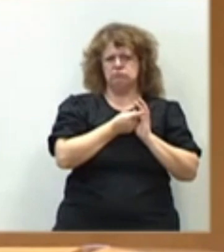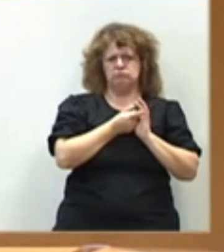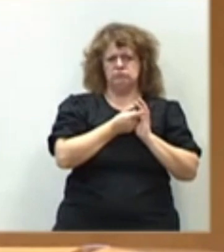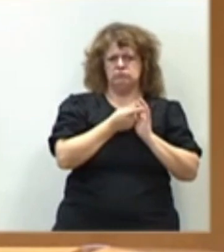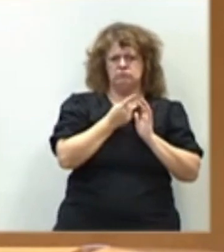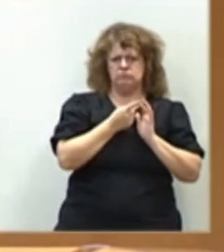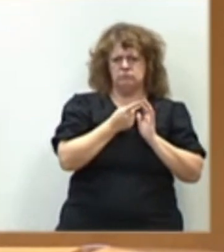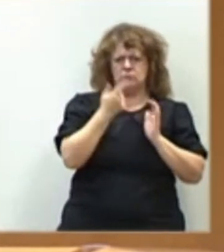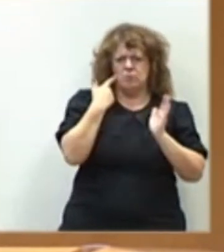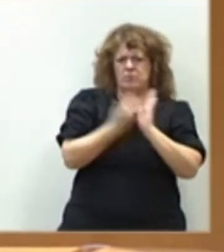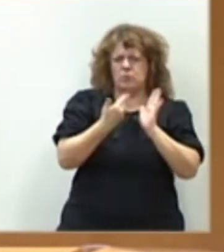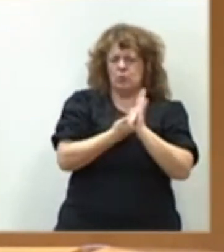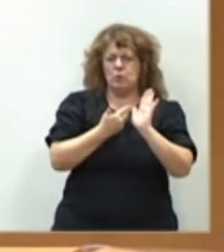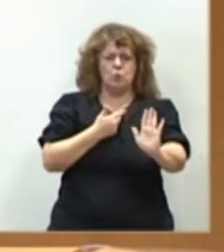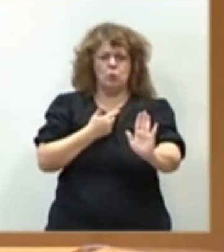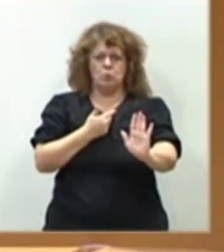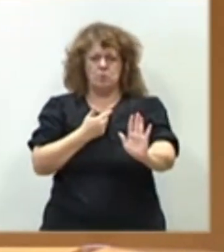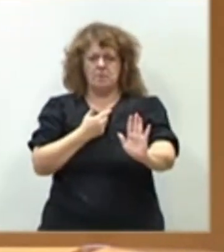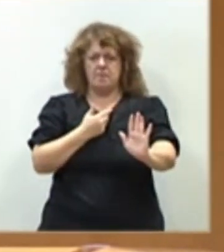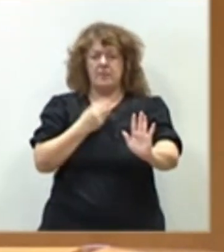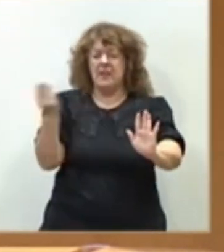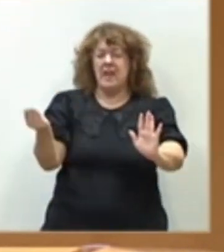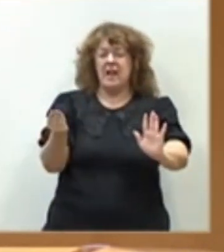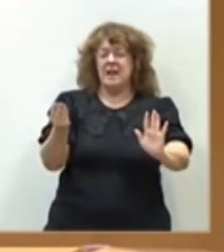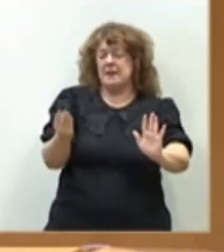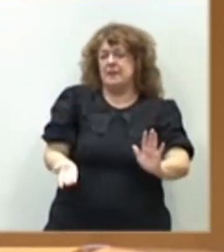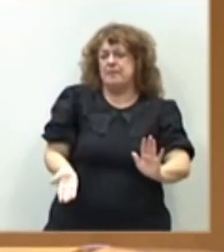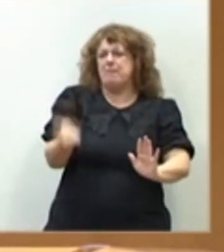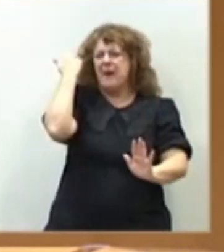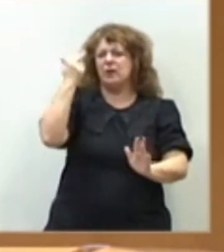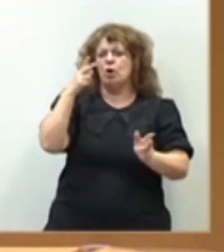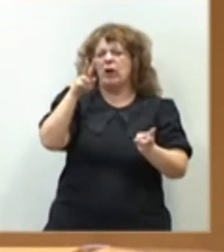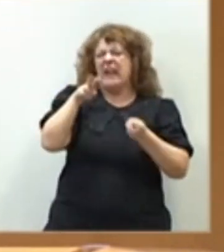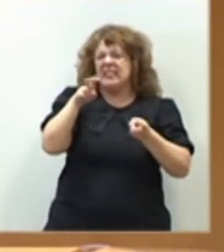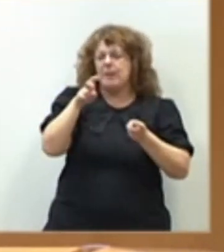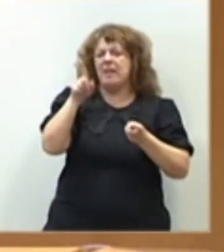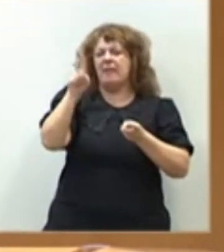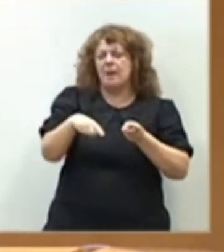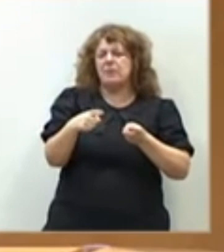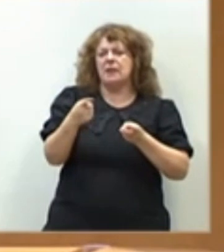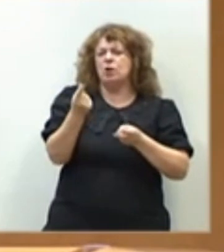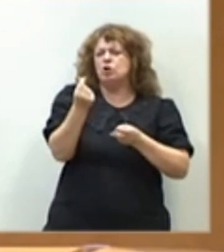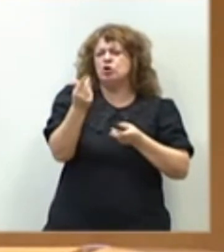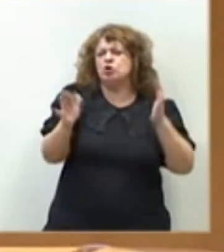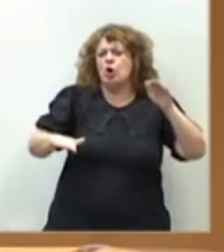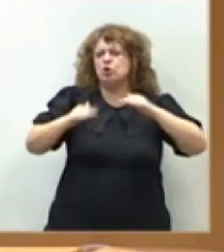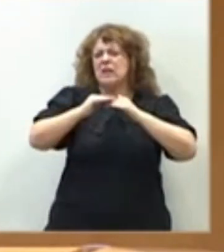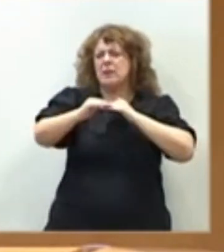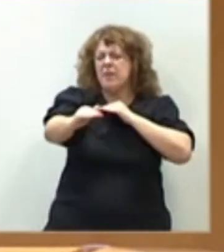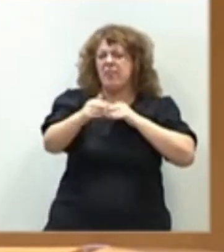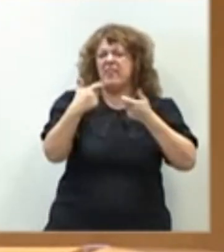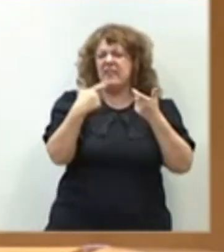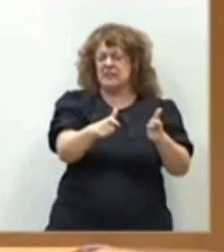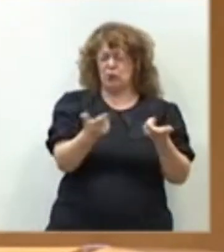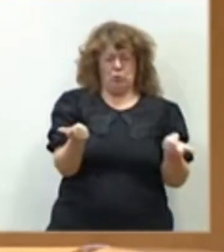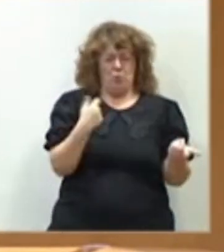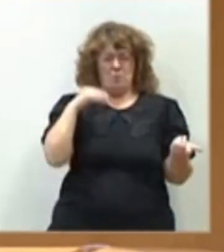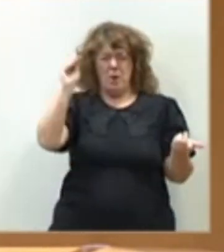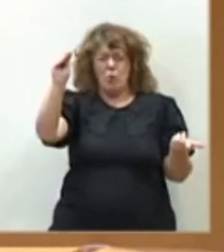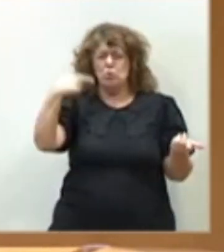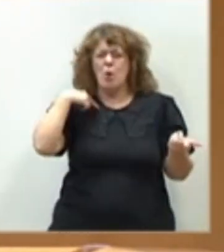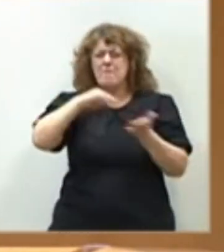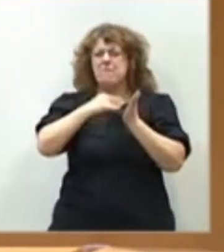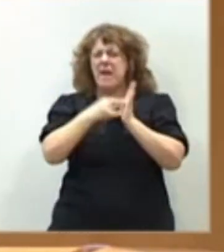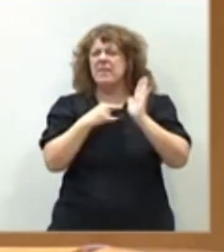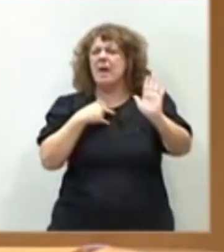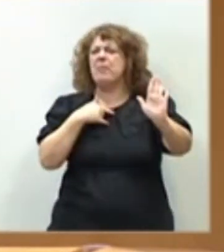redundado, por supuesto, en una mayor rentabilidad y sostenibilidad del sector. Y le pregunto yo qué medidas va a promover en el